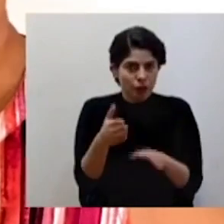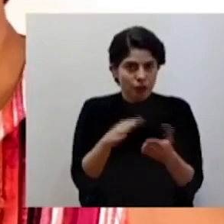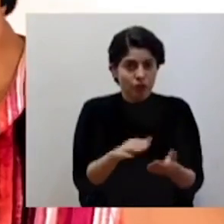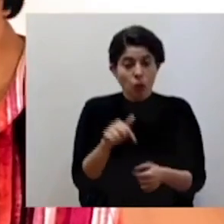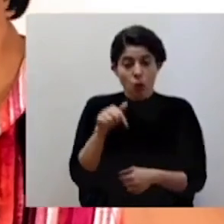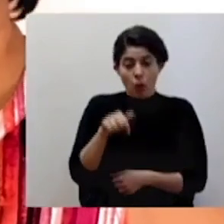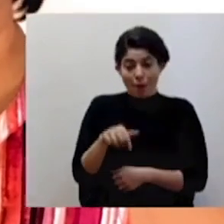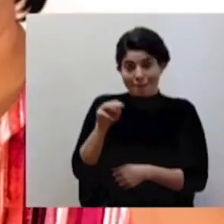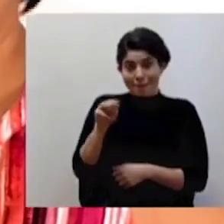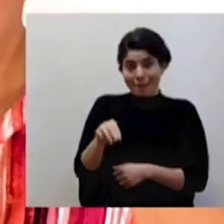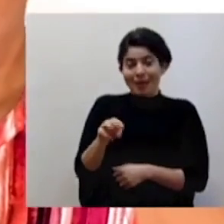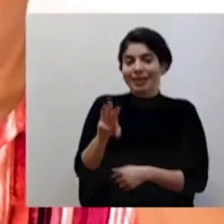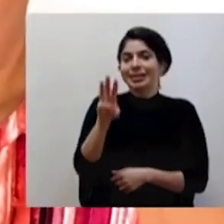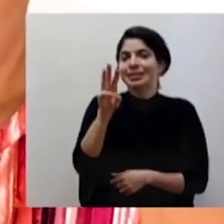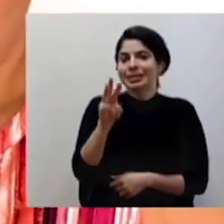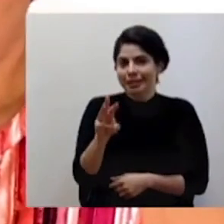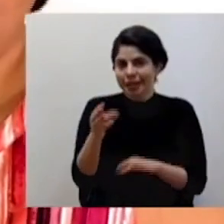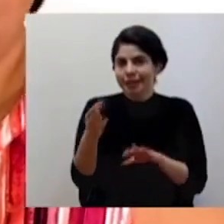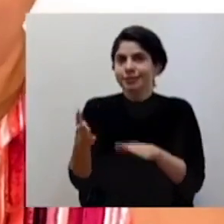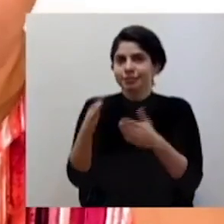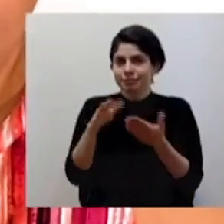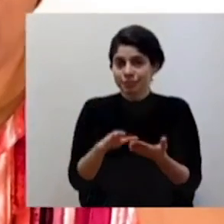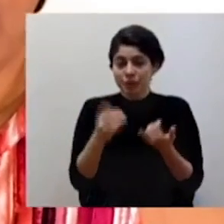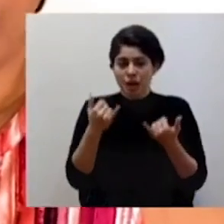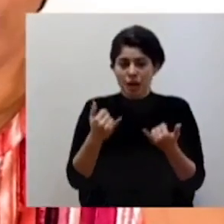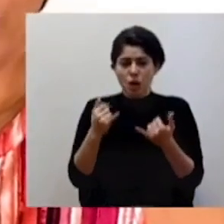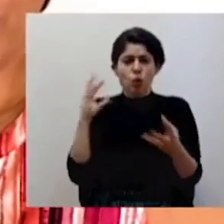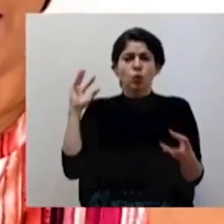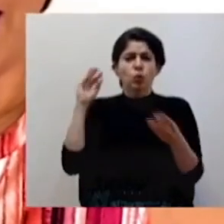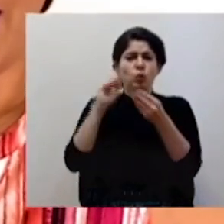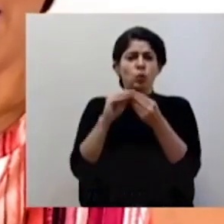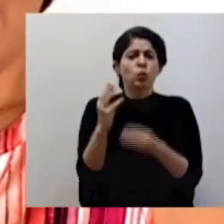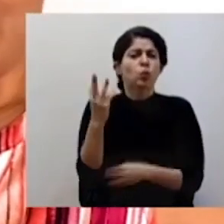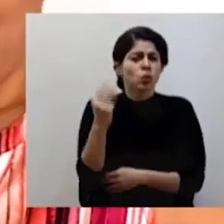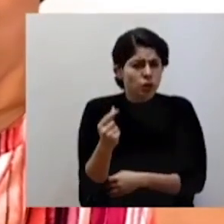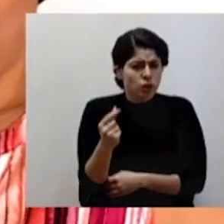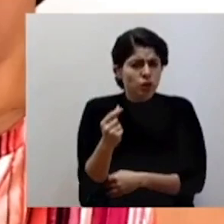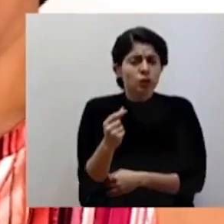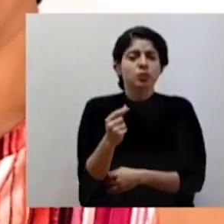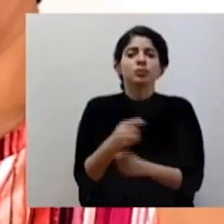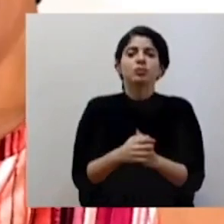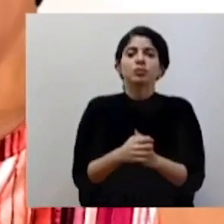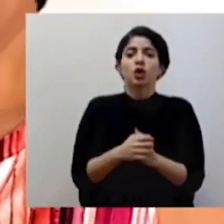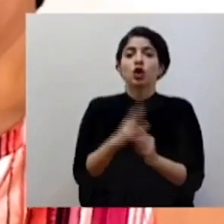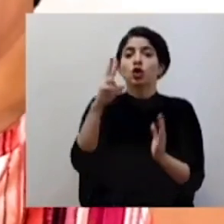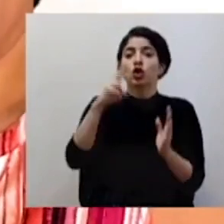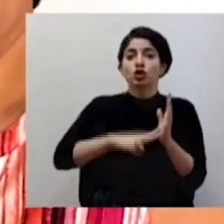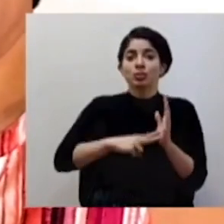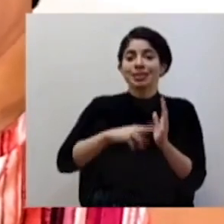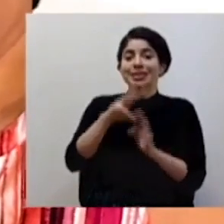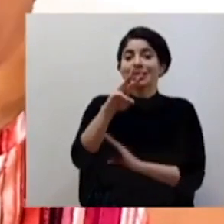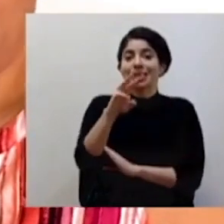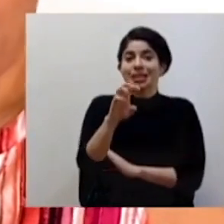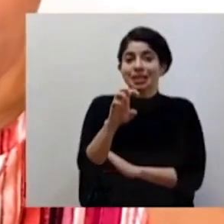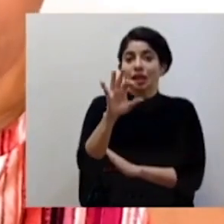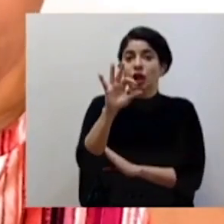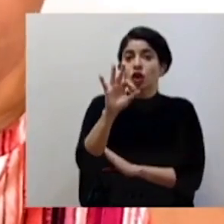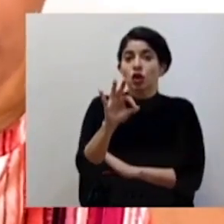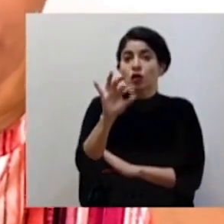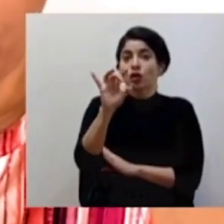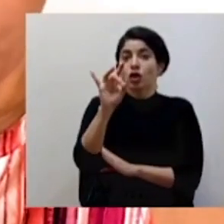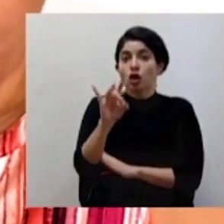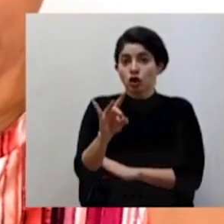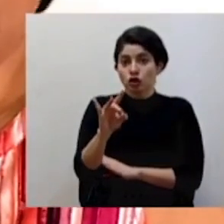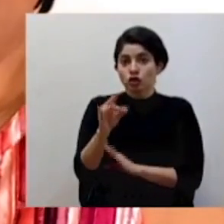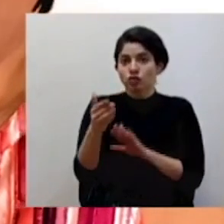martes se registran seis fallecimientos, llegando así a un total de dos mil seiscientas noventa y